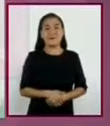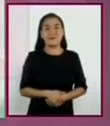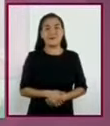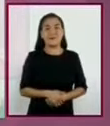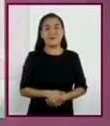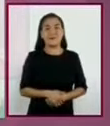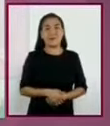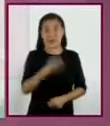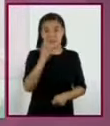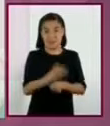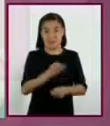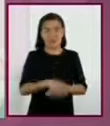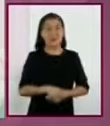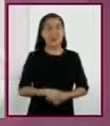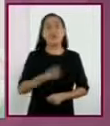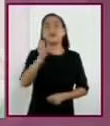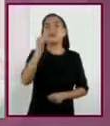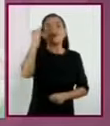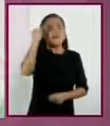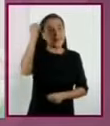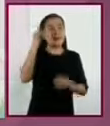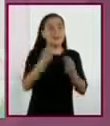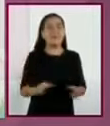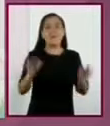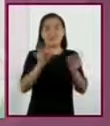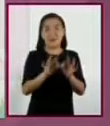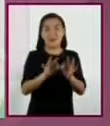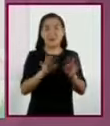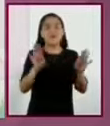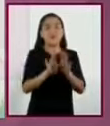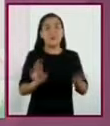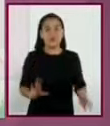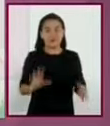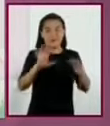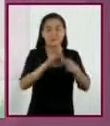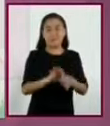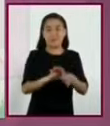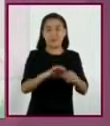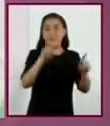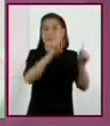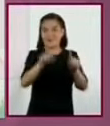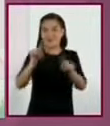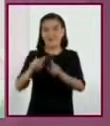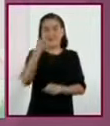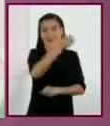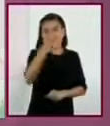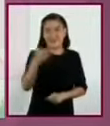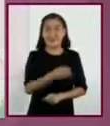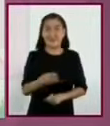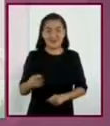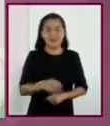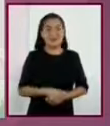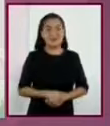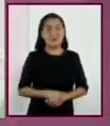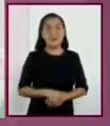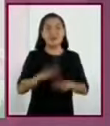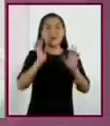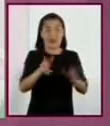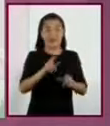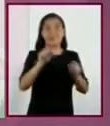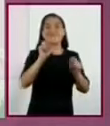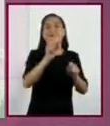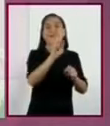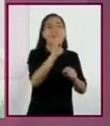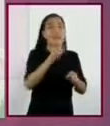En este caso, la idea principal está construida por diversas oraciones. Ya con el subrayado